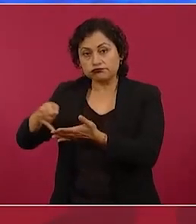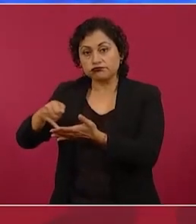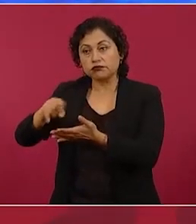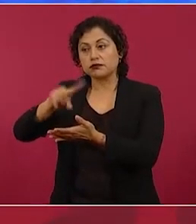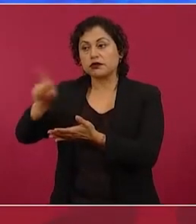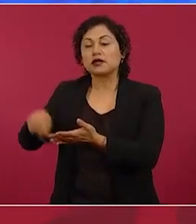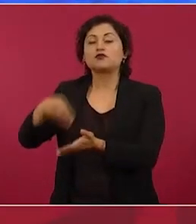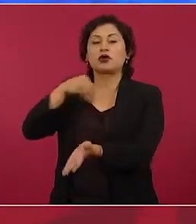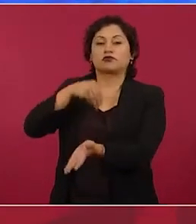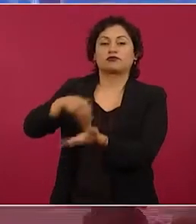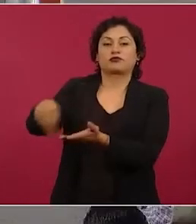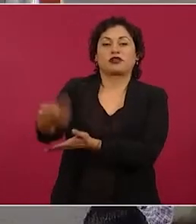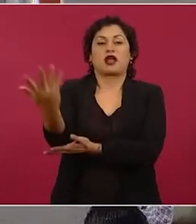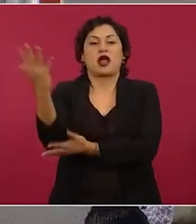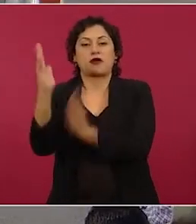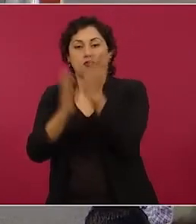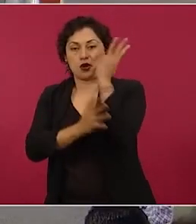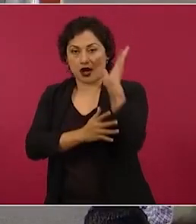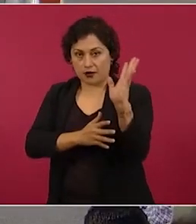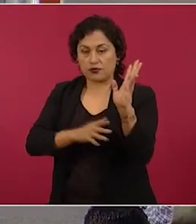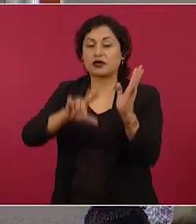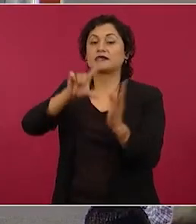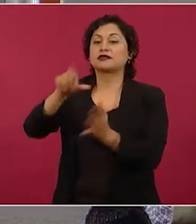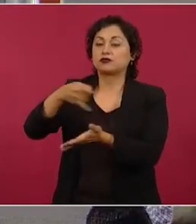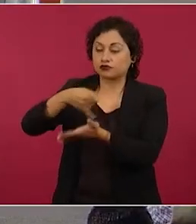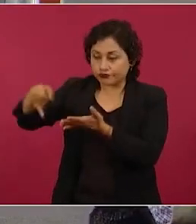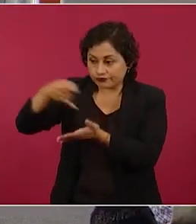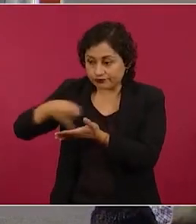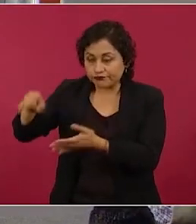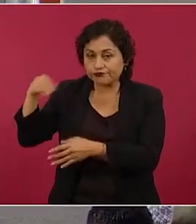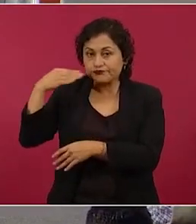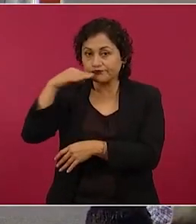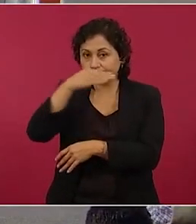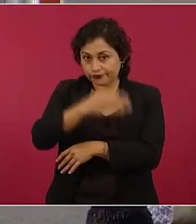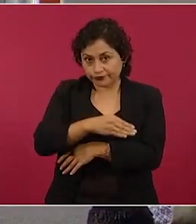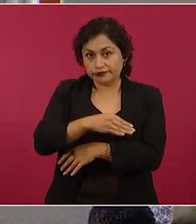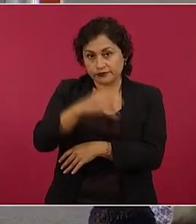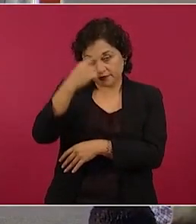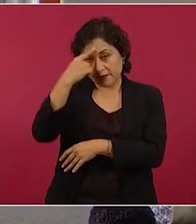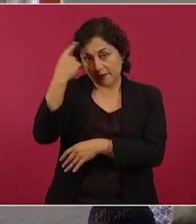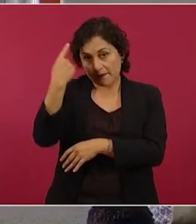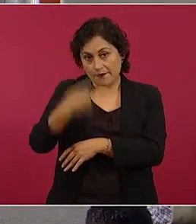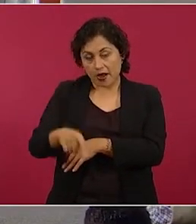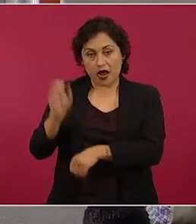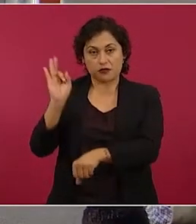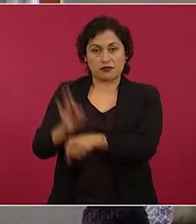al año siguiente se busca otro acahual, porque tiene